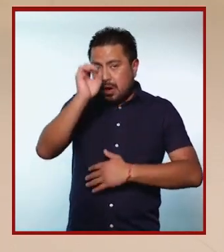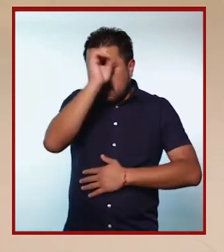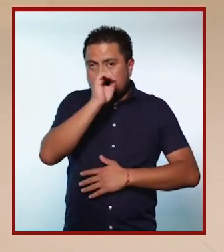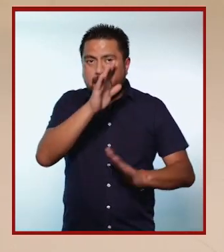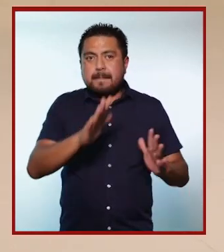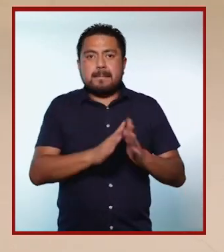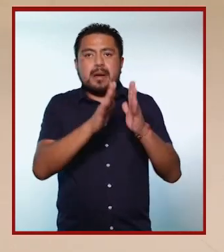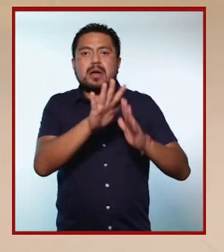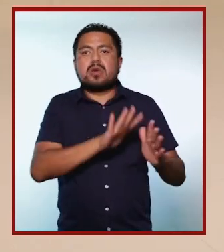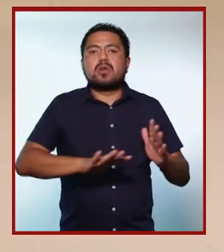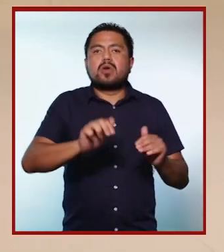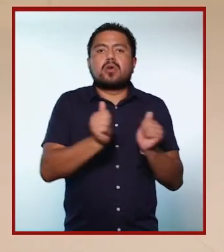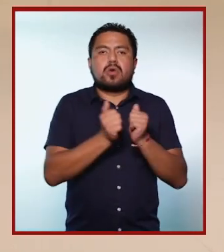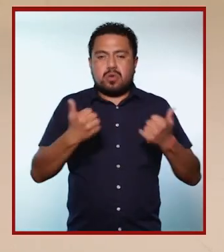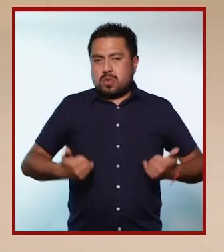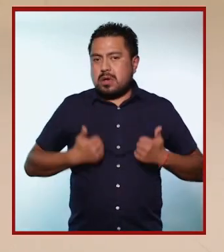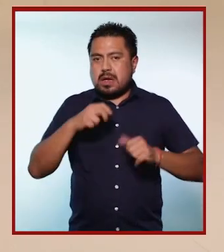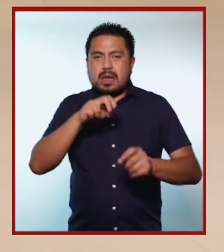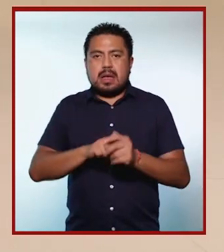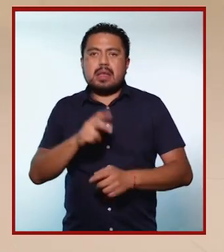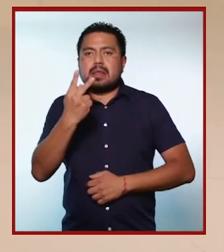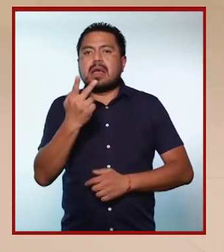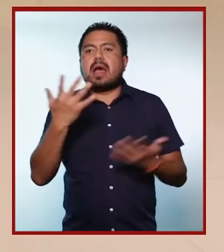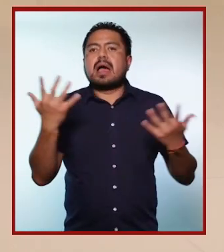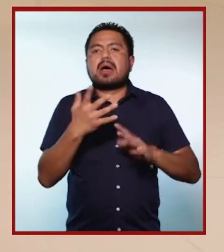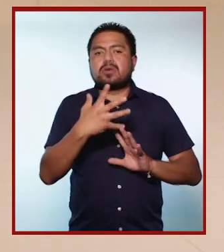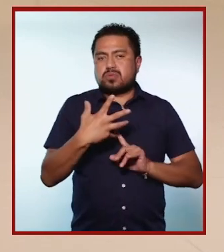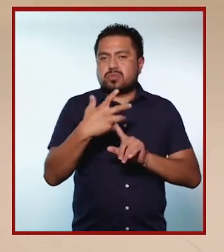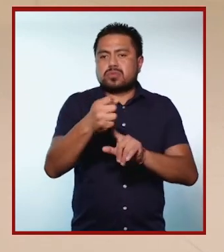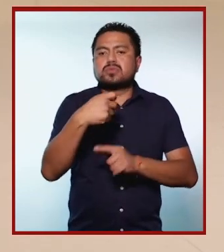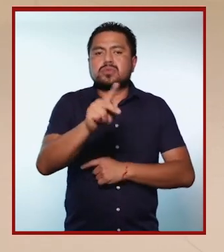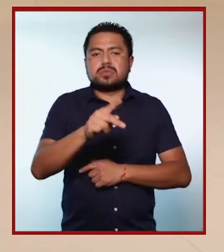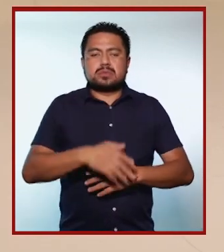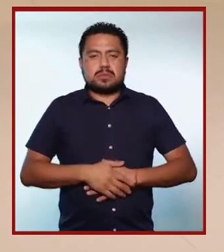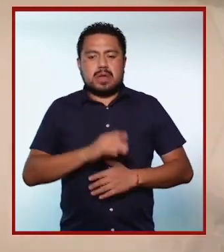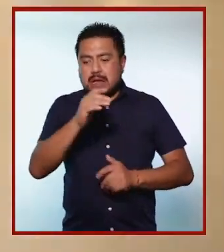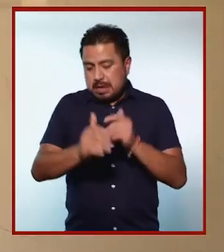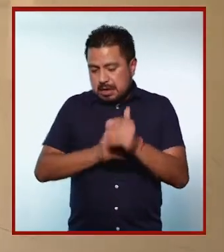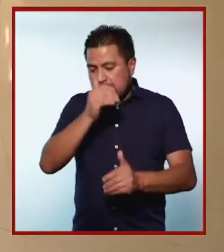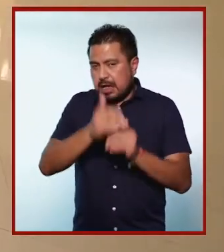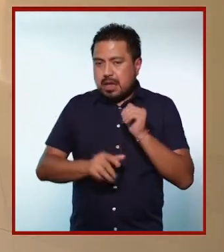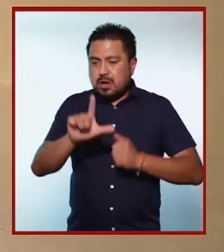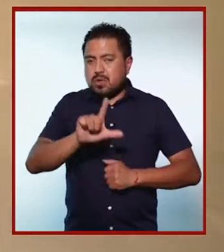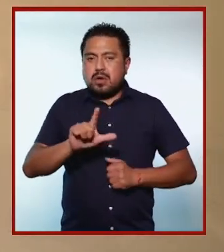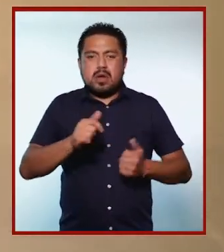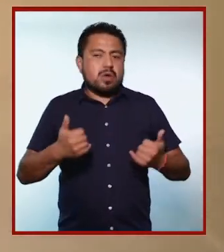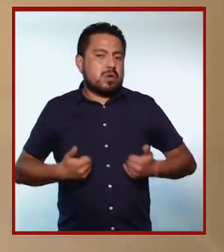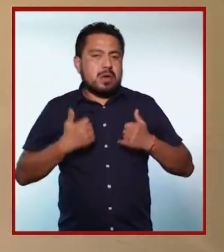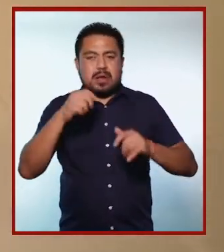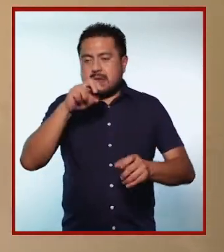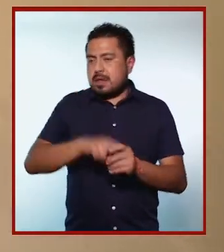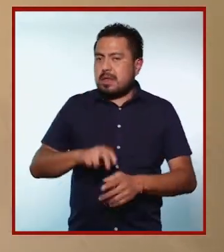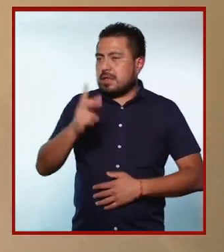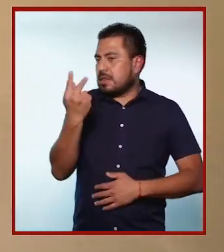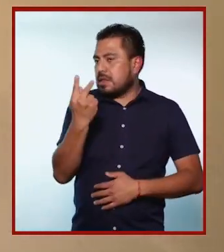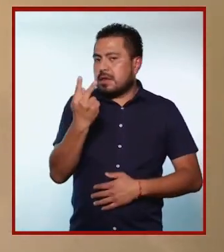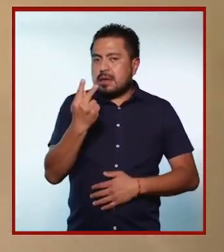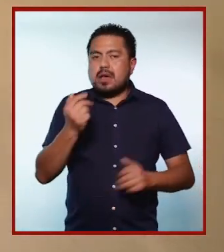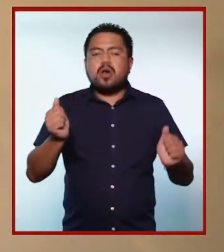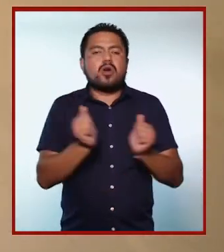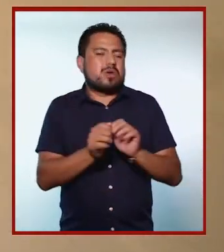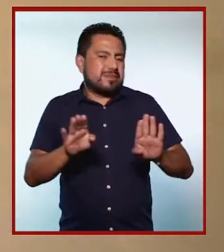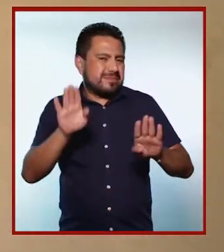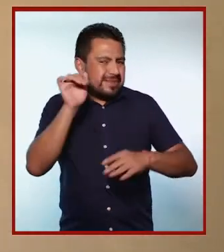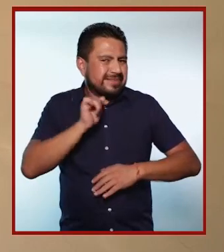Escríbenos, opinen, participen con Jóvenes en TV y hagan suyo este programa. Se acabó este lunes de Jóvenes en TV